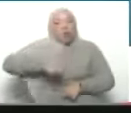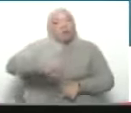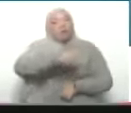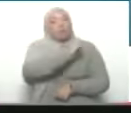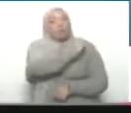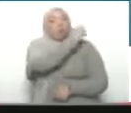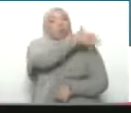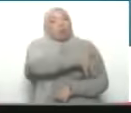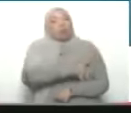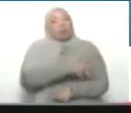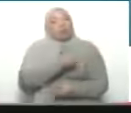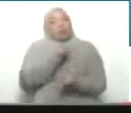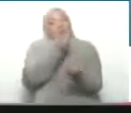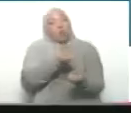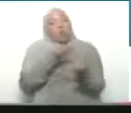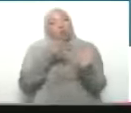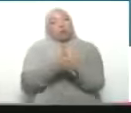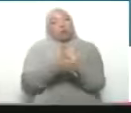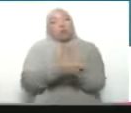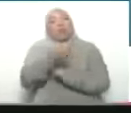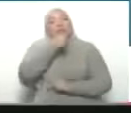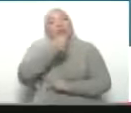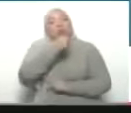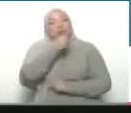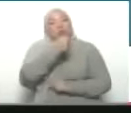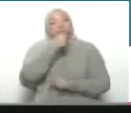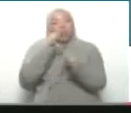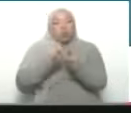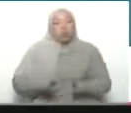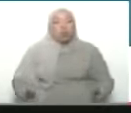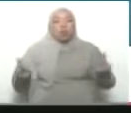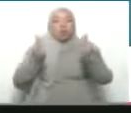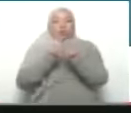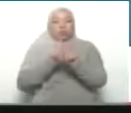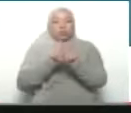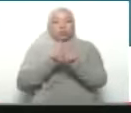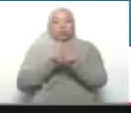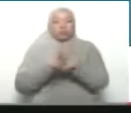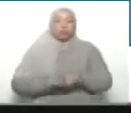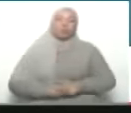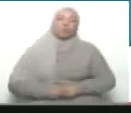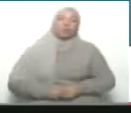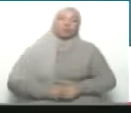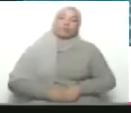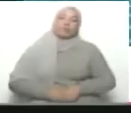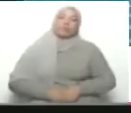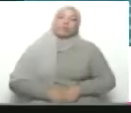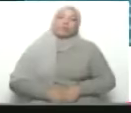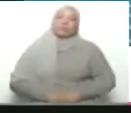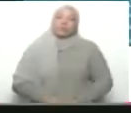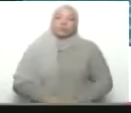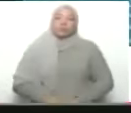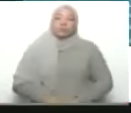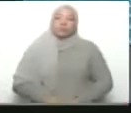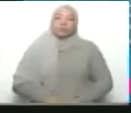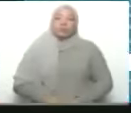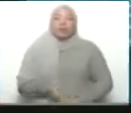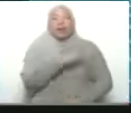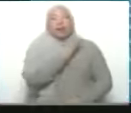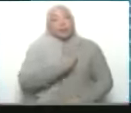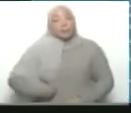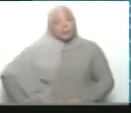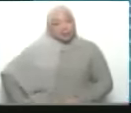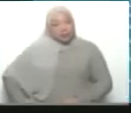palestino. Ese es mi comentario sobre la declaración del secretario general de Naciones Unidas. Bien, presidente,